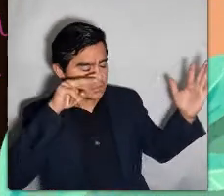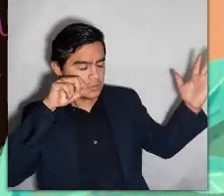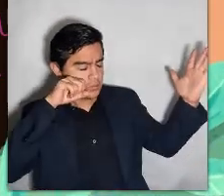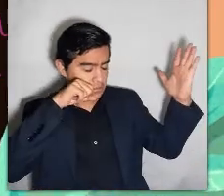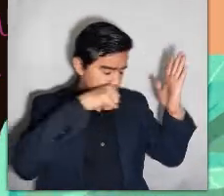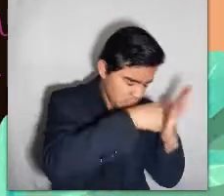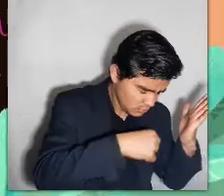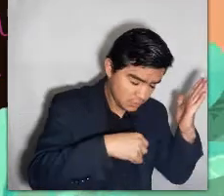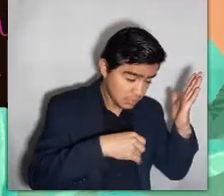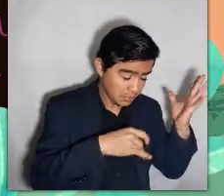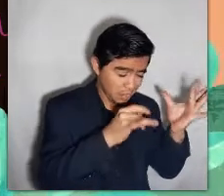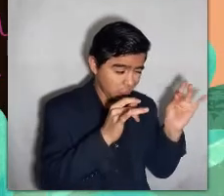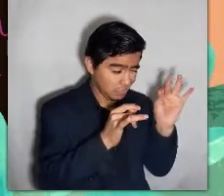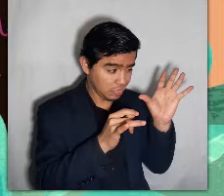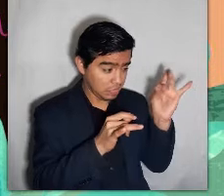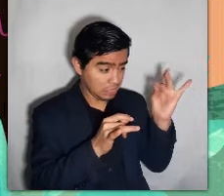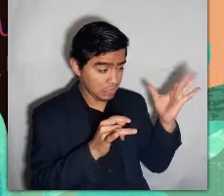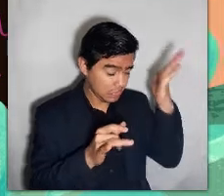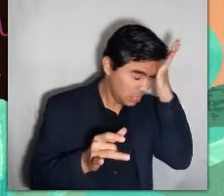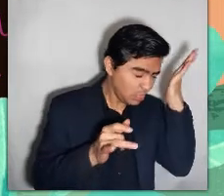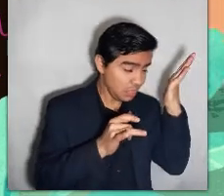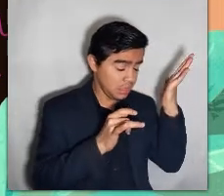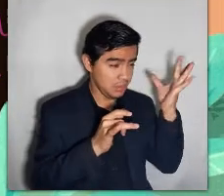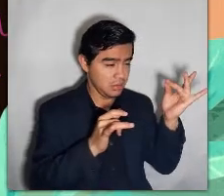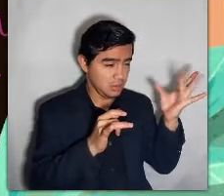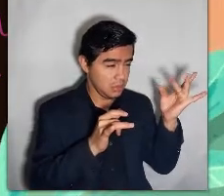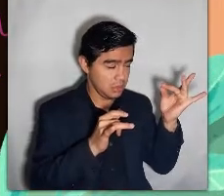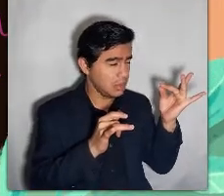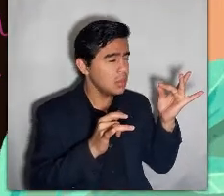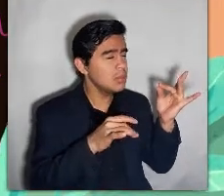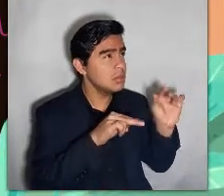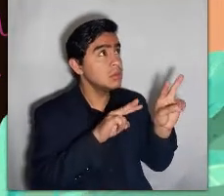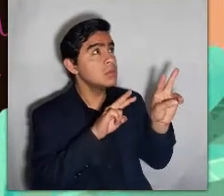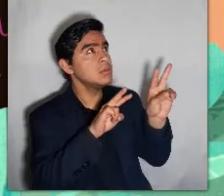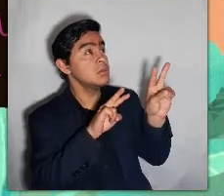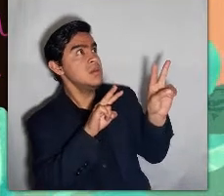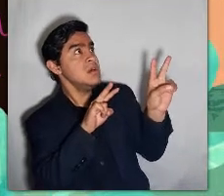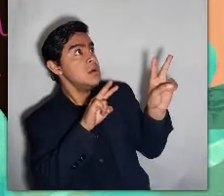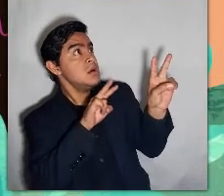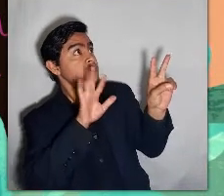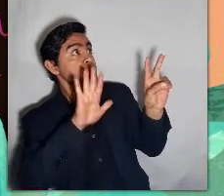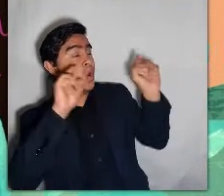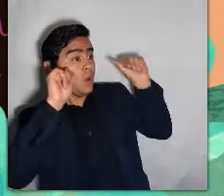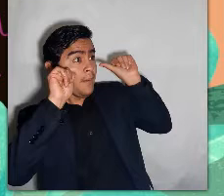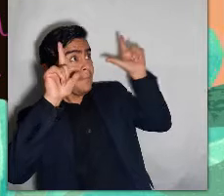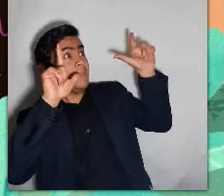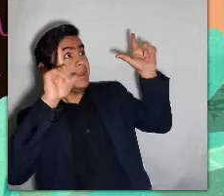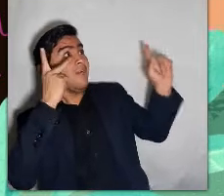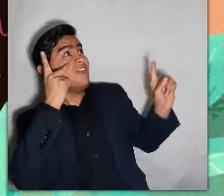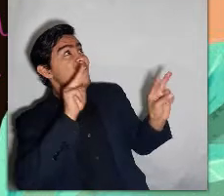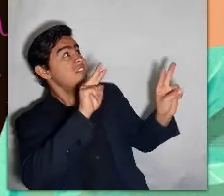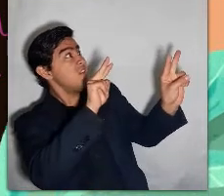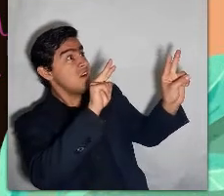de pronto su cabeza chocó con una viscosa y pegajosa cosa. Margarito levantó la mirada